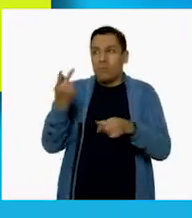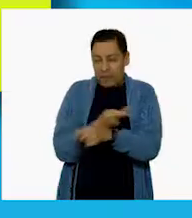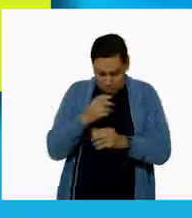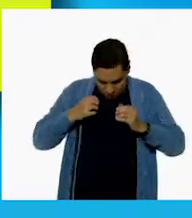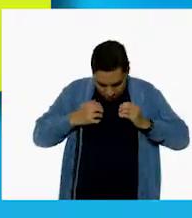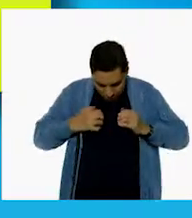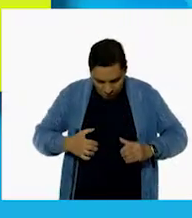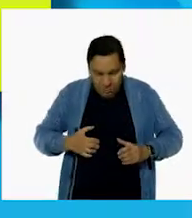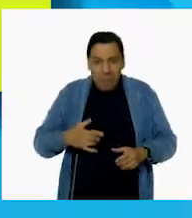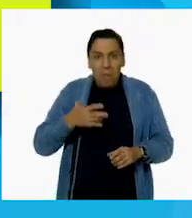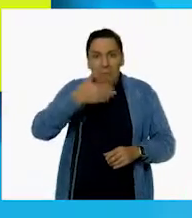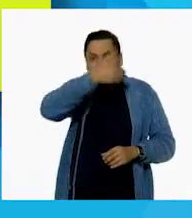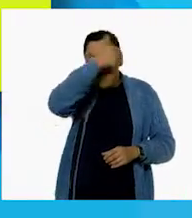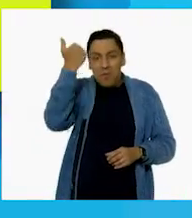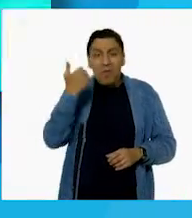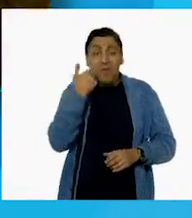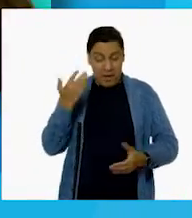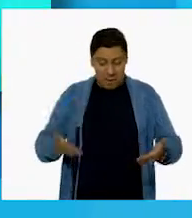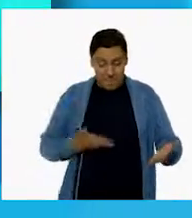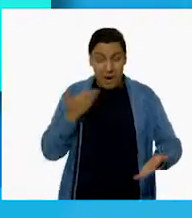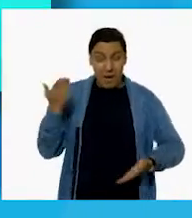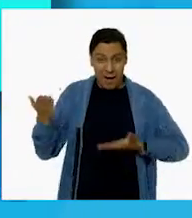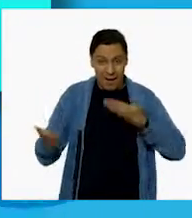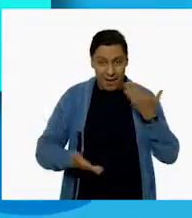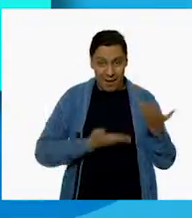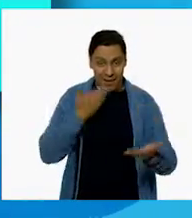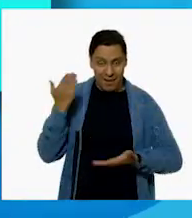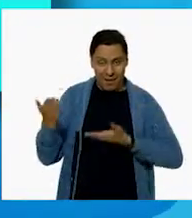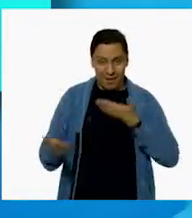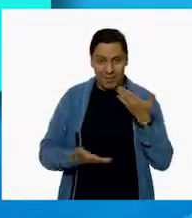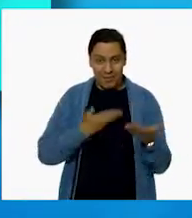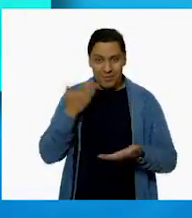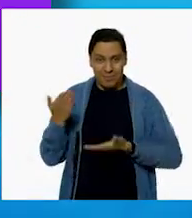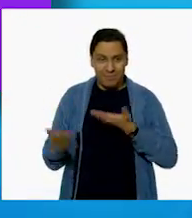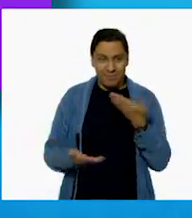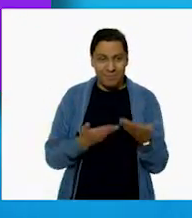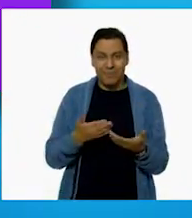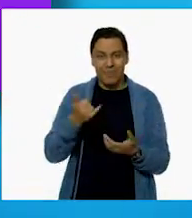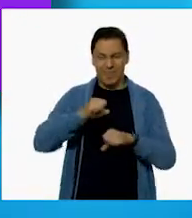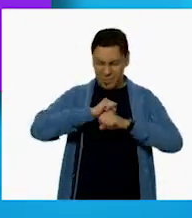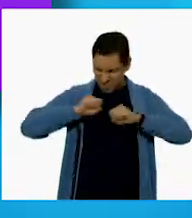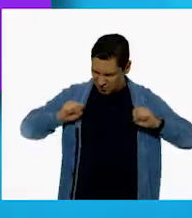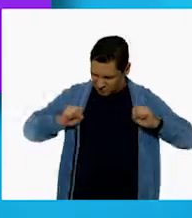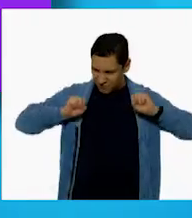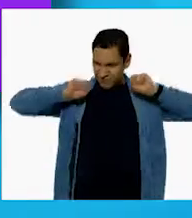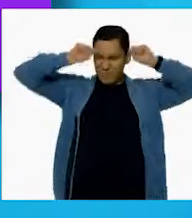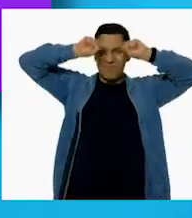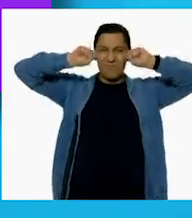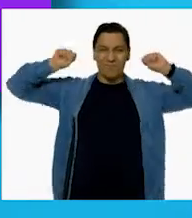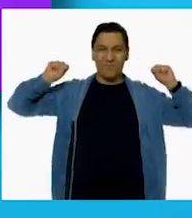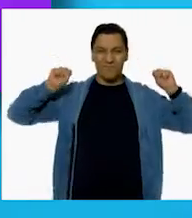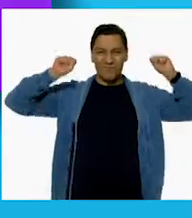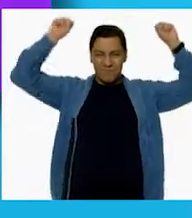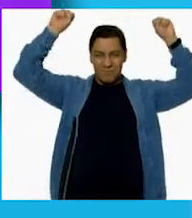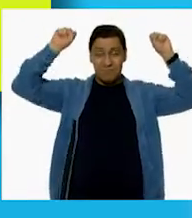a mi pueblo, solo quiere bailar. Bailar estirarse.